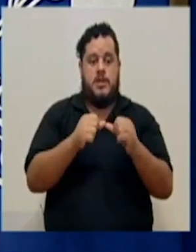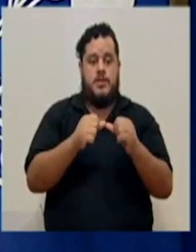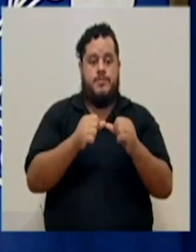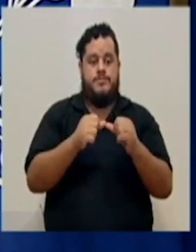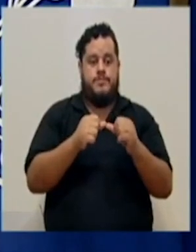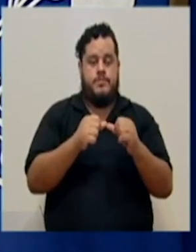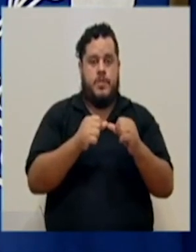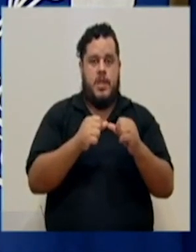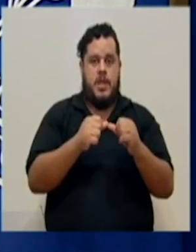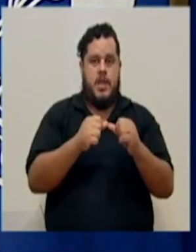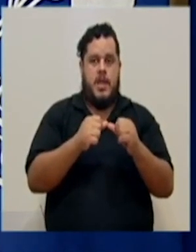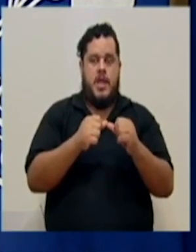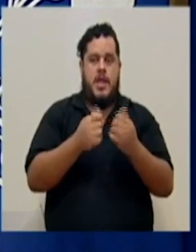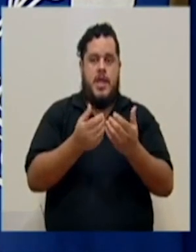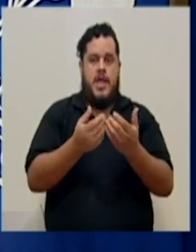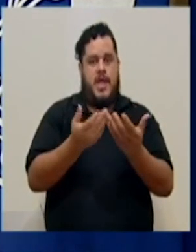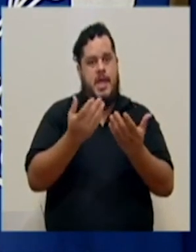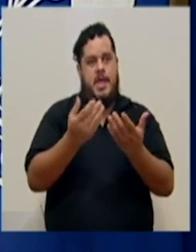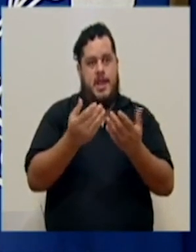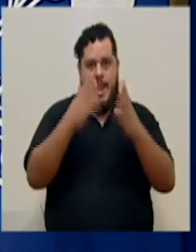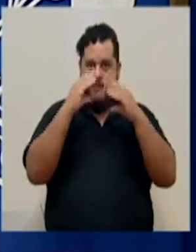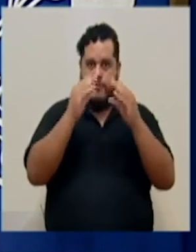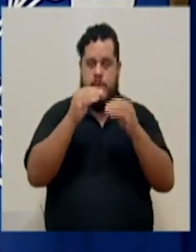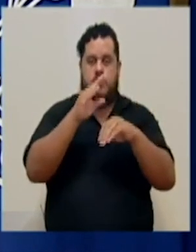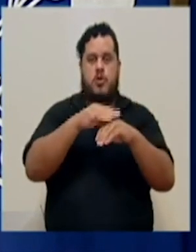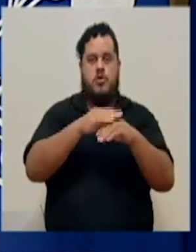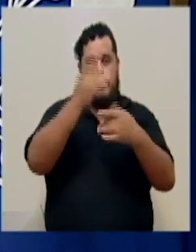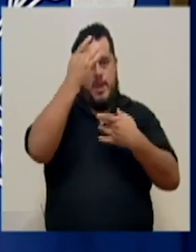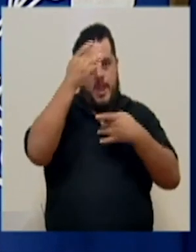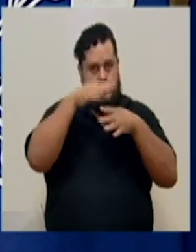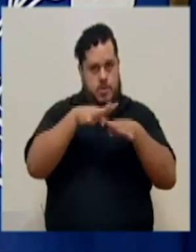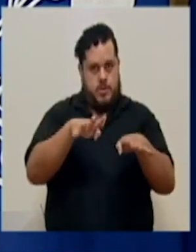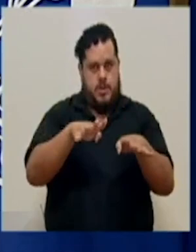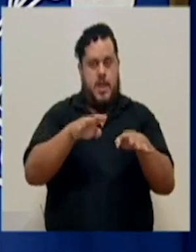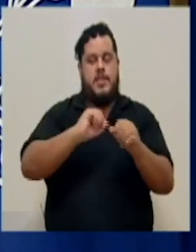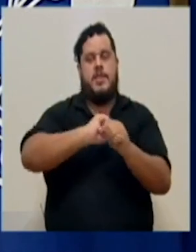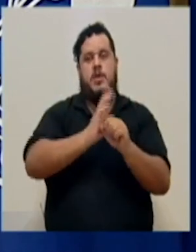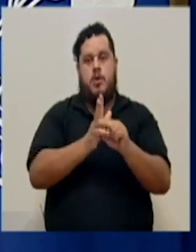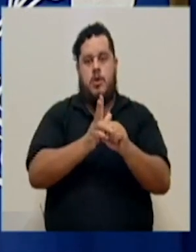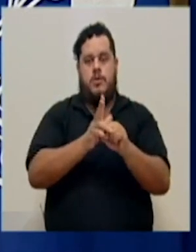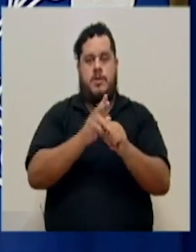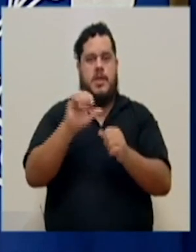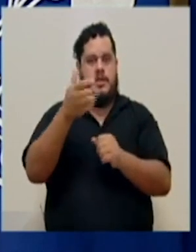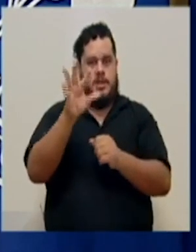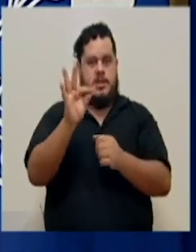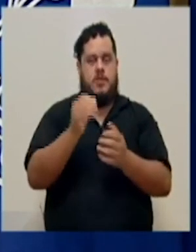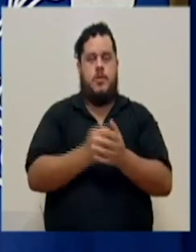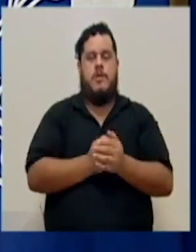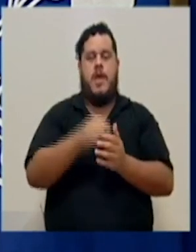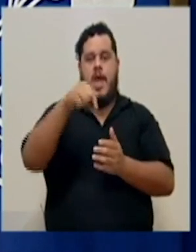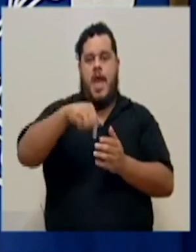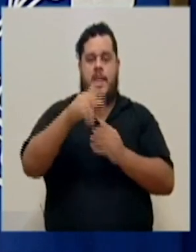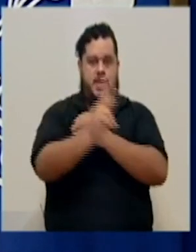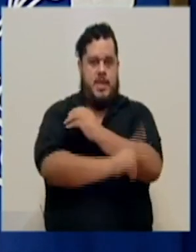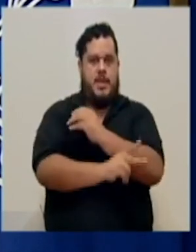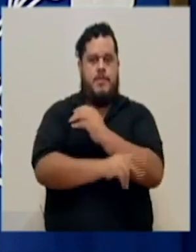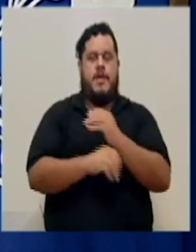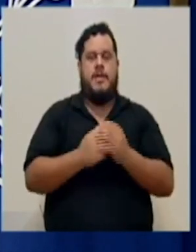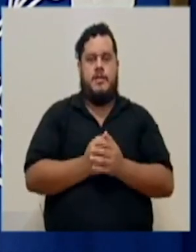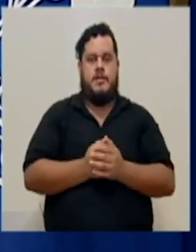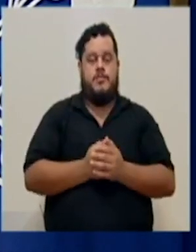transmisión del reporte epidemiológico de la pandemia COVID-19 en nuestro país.